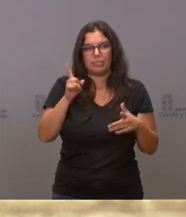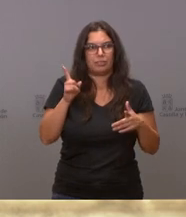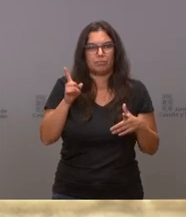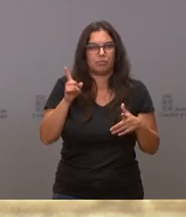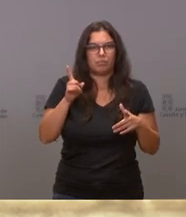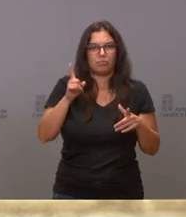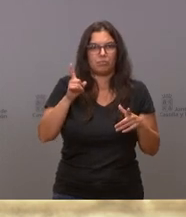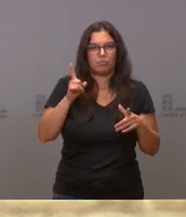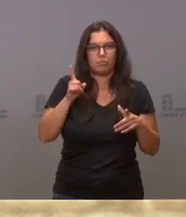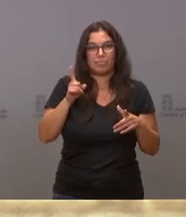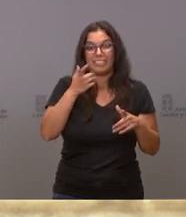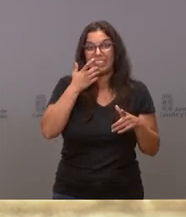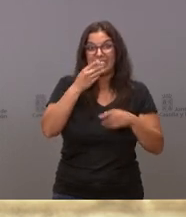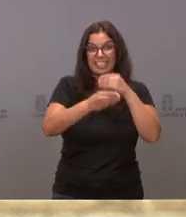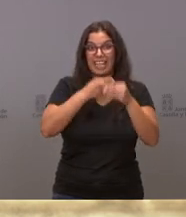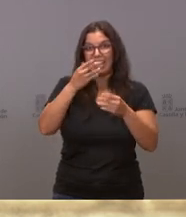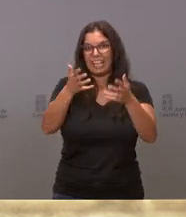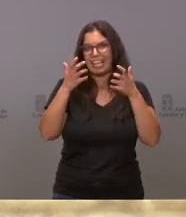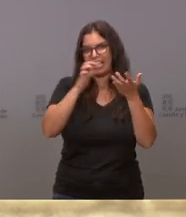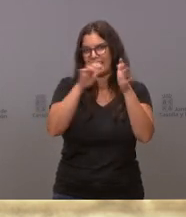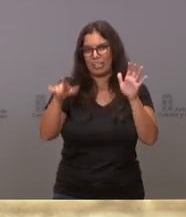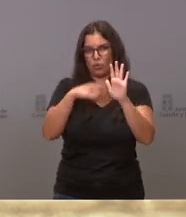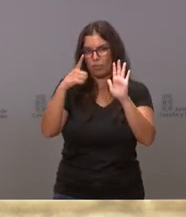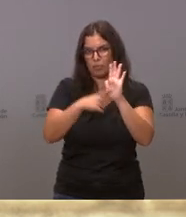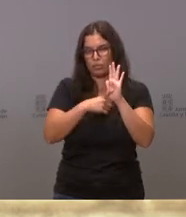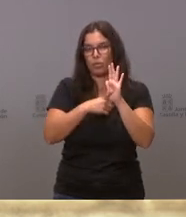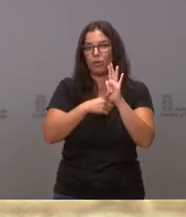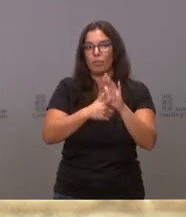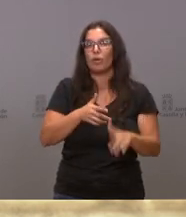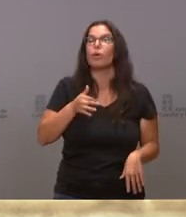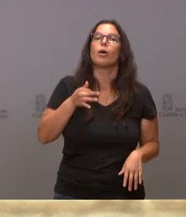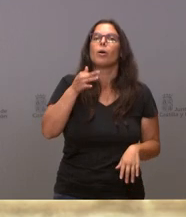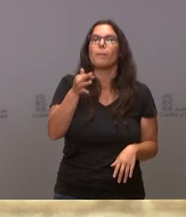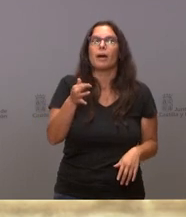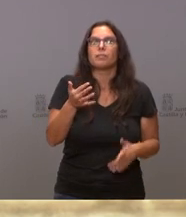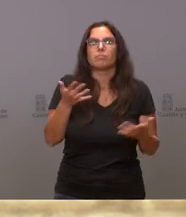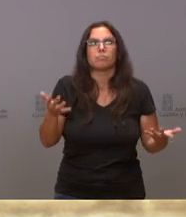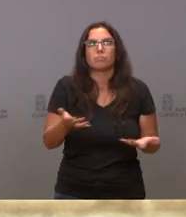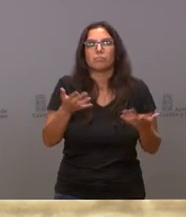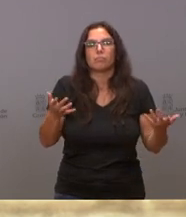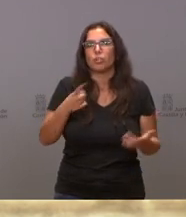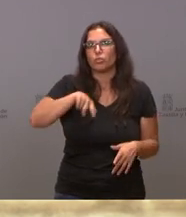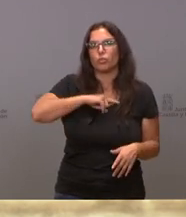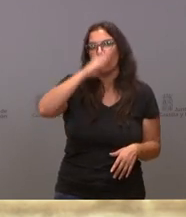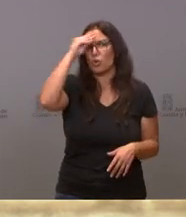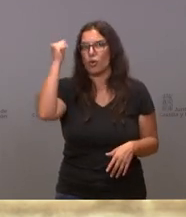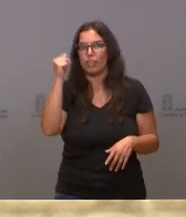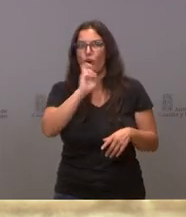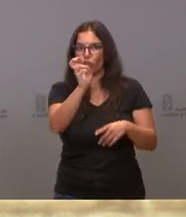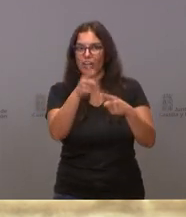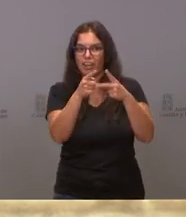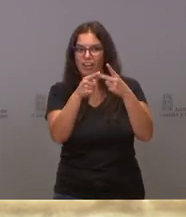se vería beneficiado con ello. Pero, desde luego, no vamos a olvidar ninguna de las